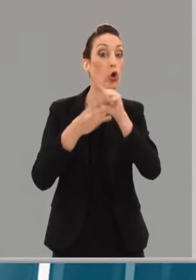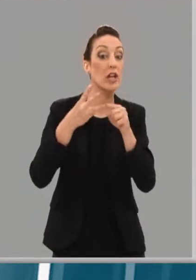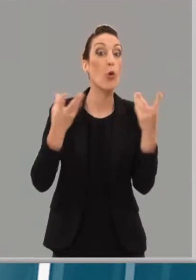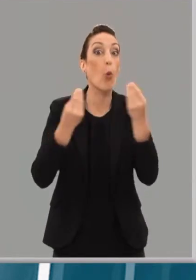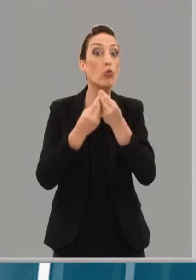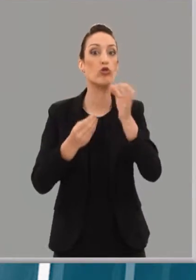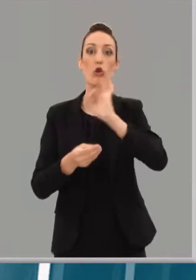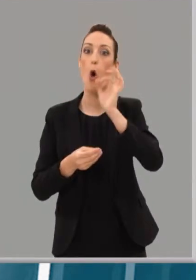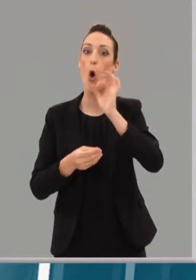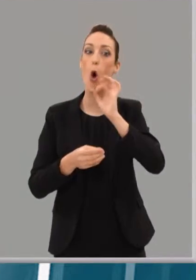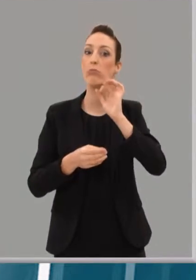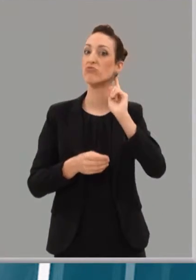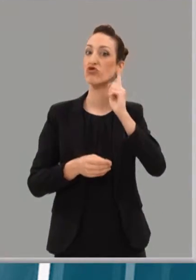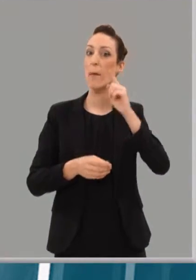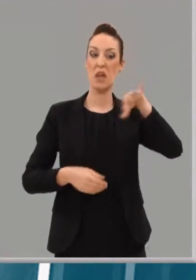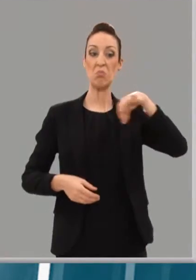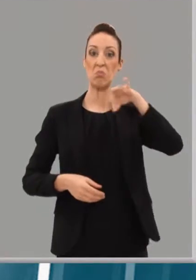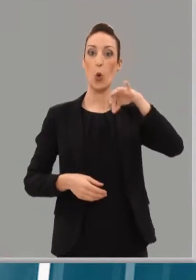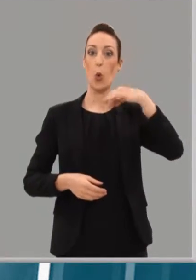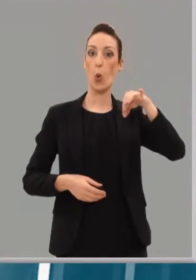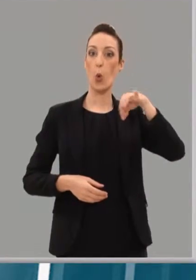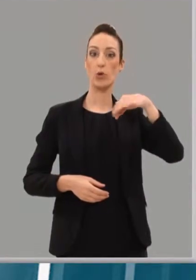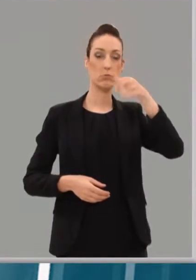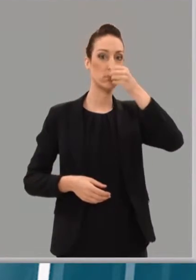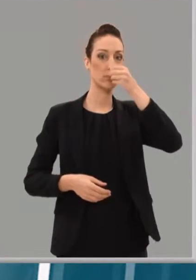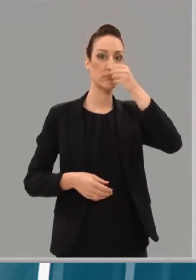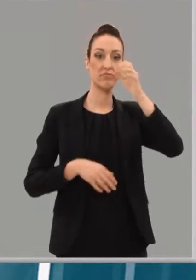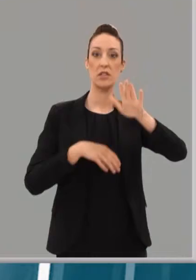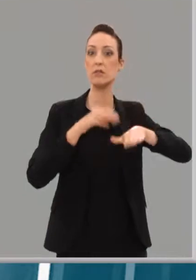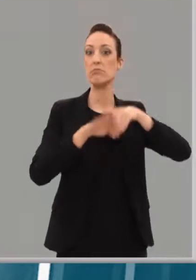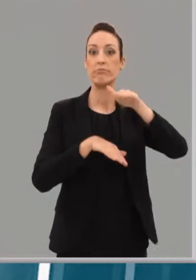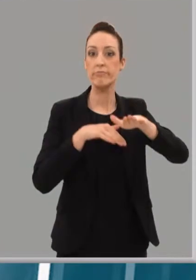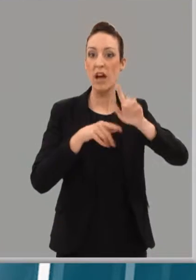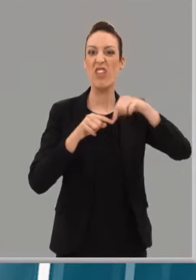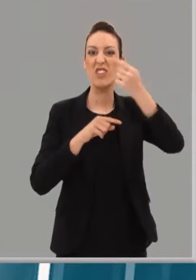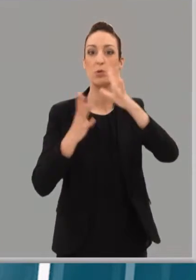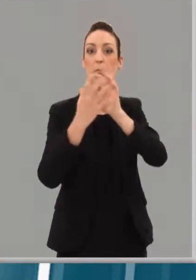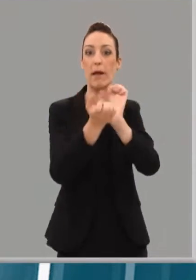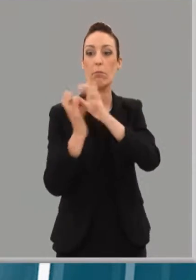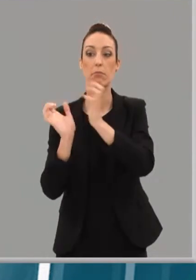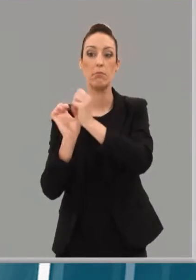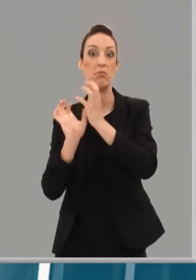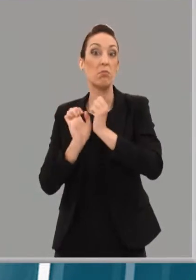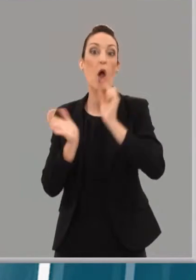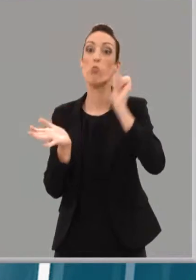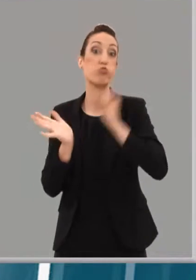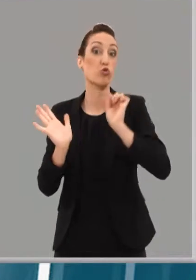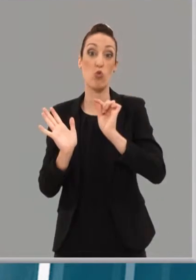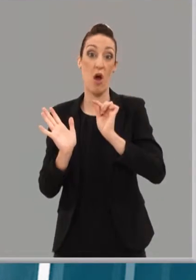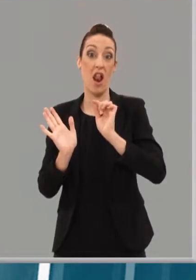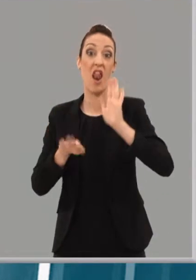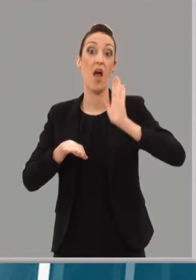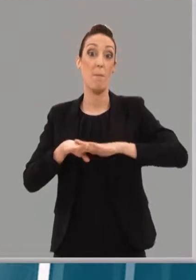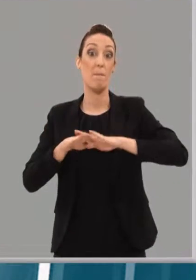investidura y que el Parlamento de La Rioja sea una legislatura más el escenario de los acuerdos puntuales para sacar